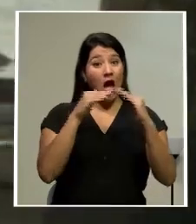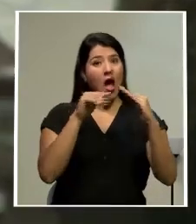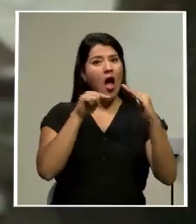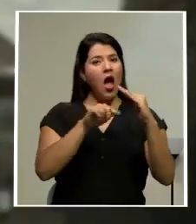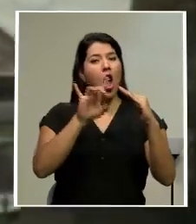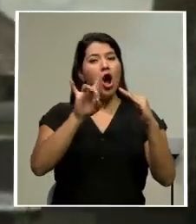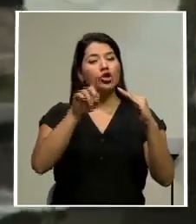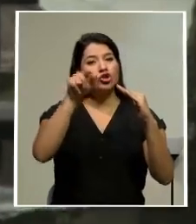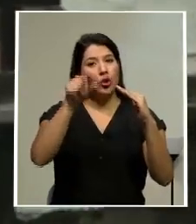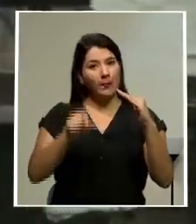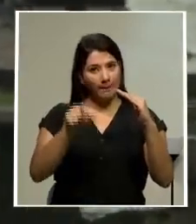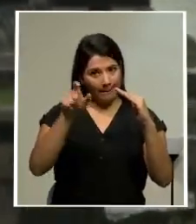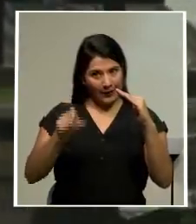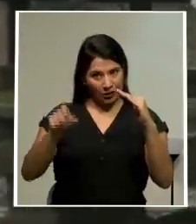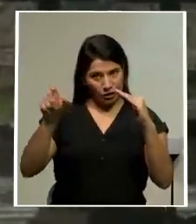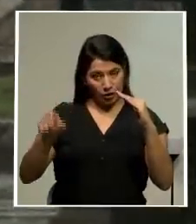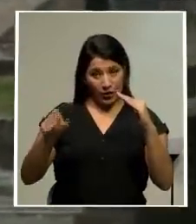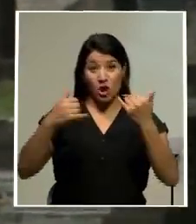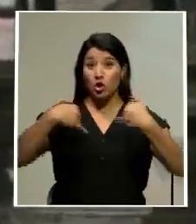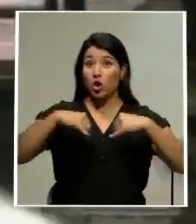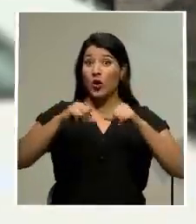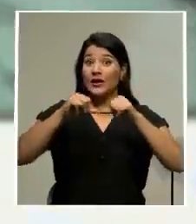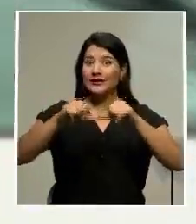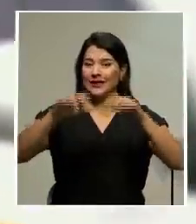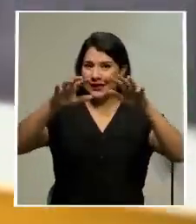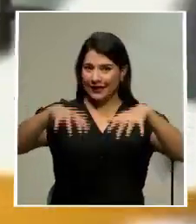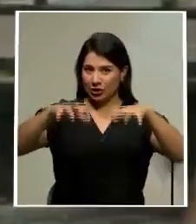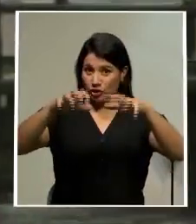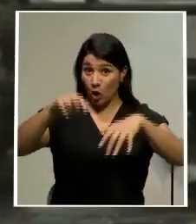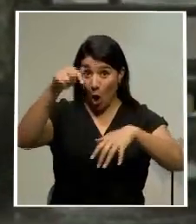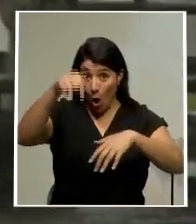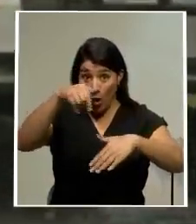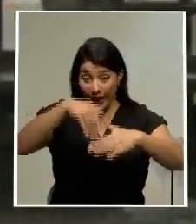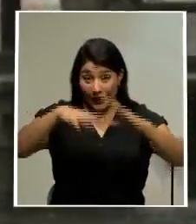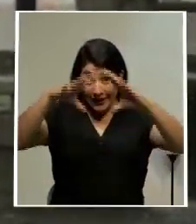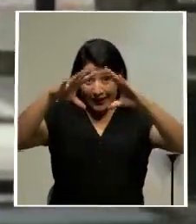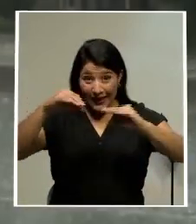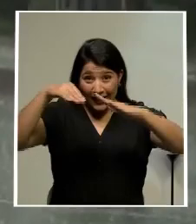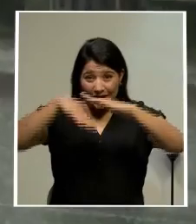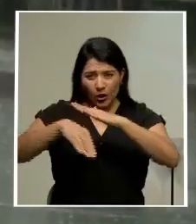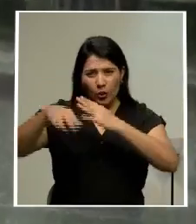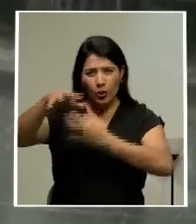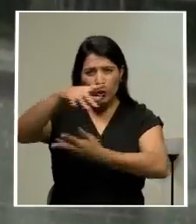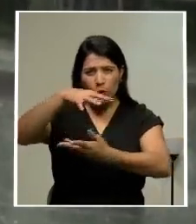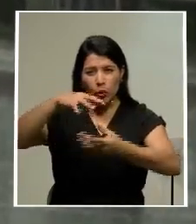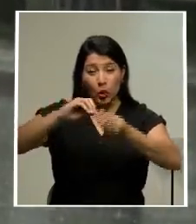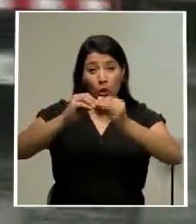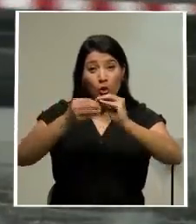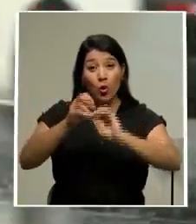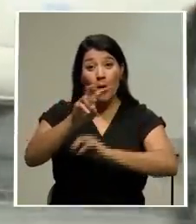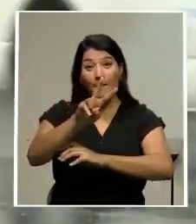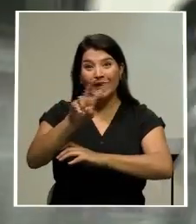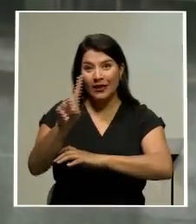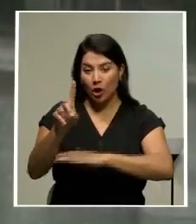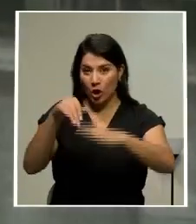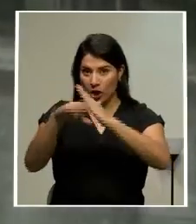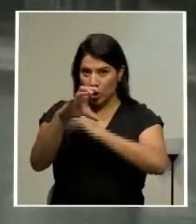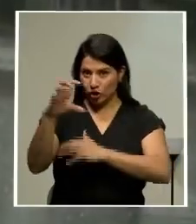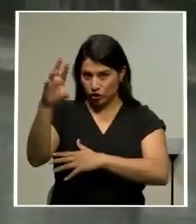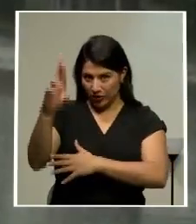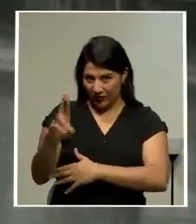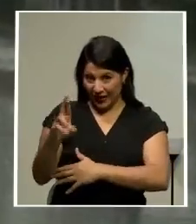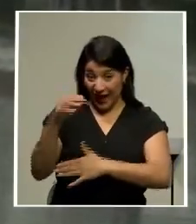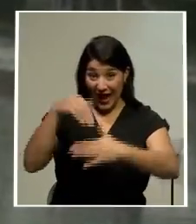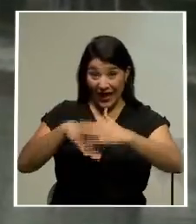Las lluvias se mantienen en el país. Este martes en horas de la tarde ingresó la onda tropical número 21 al territorio nacional. Durante la tarde